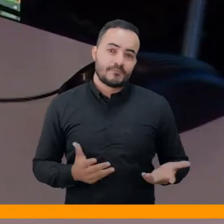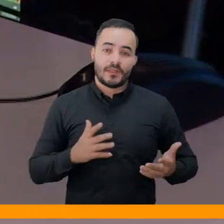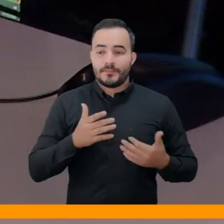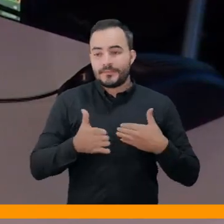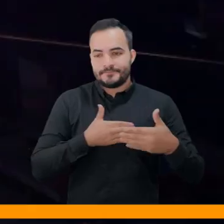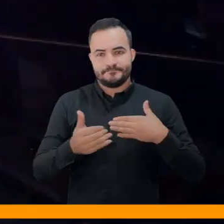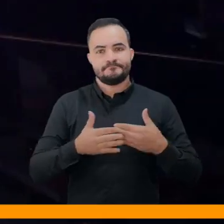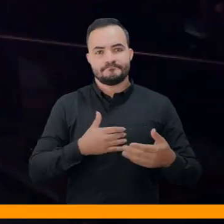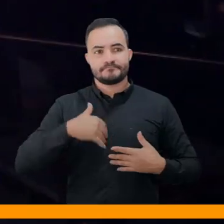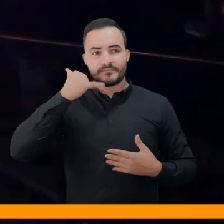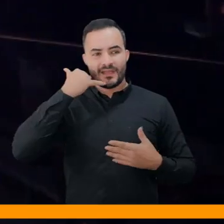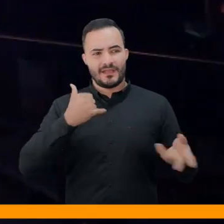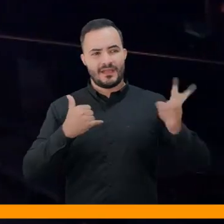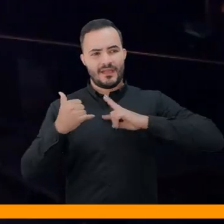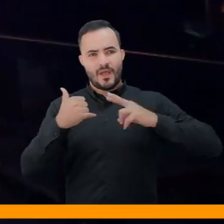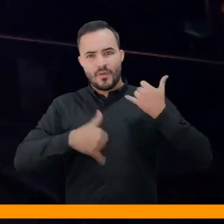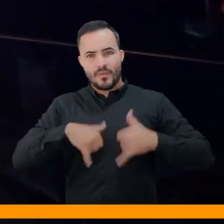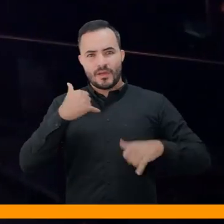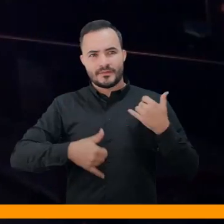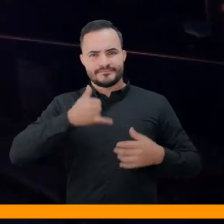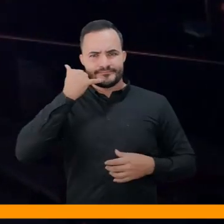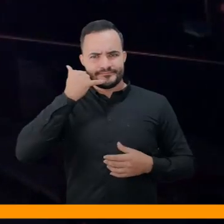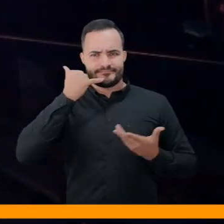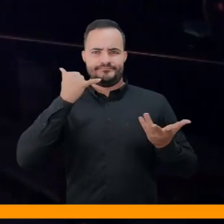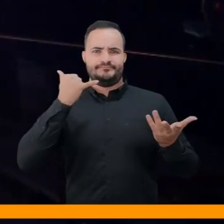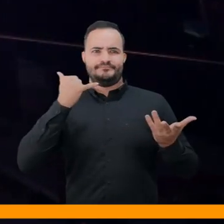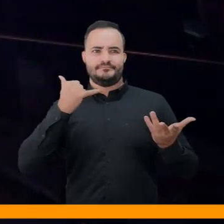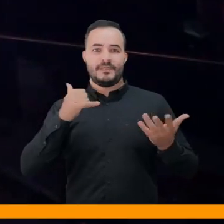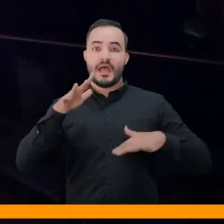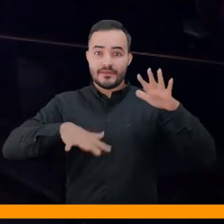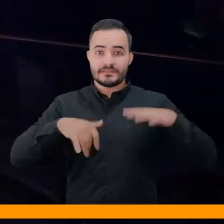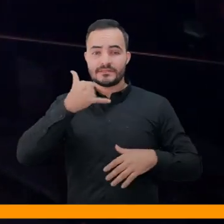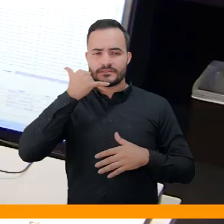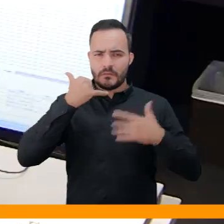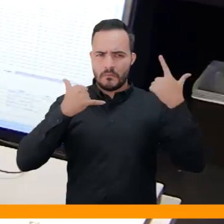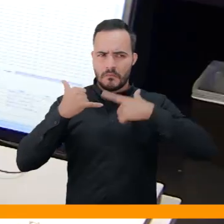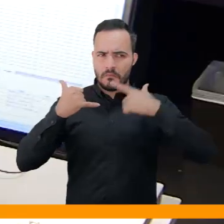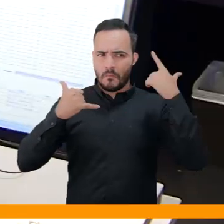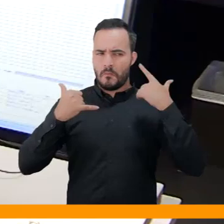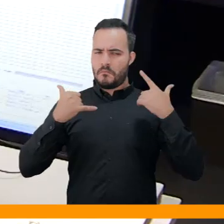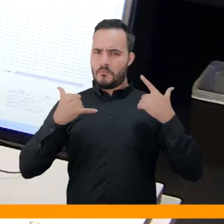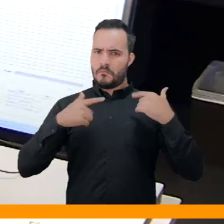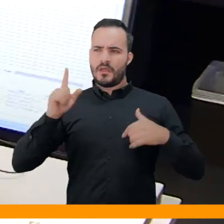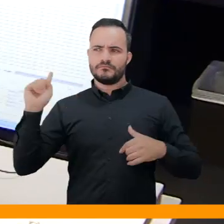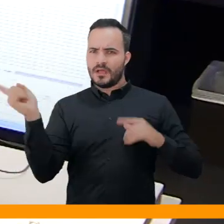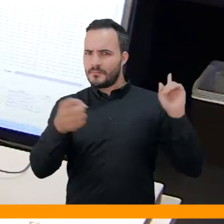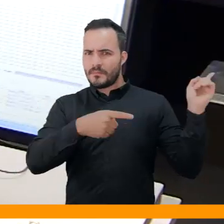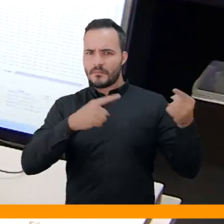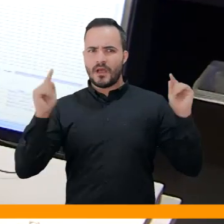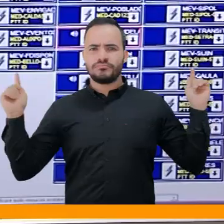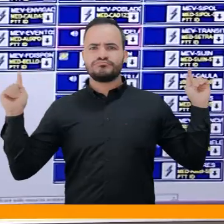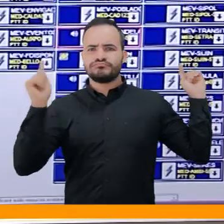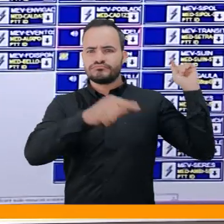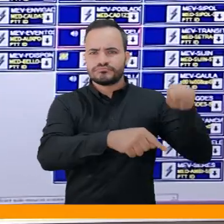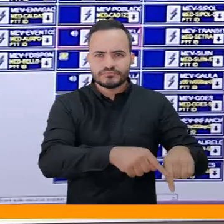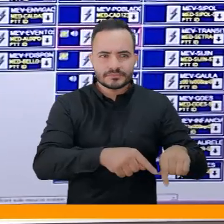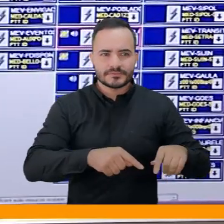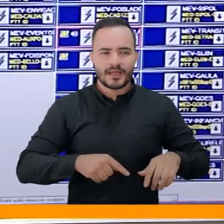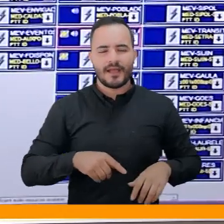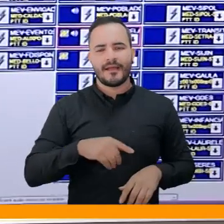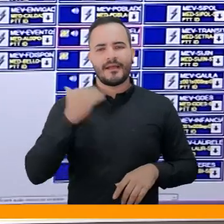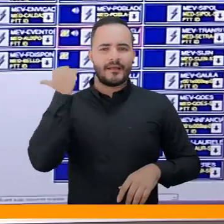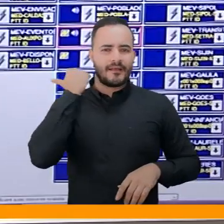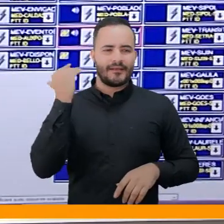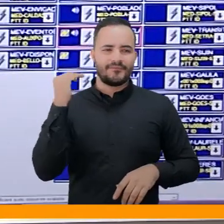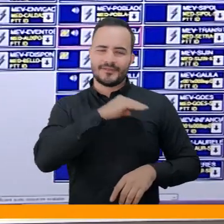Lógicamente igual se atienden las llamadas, pero cuando se envía el recurso humano y la ayuda logística, pues